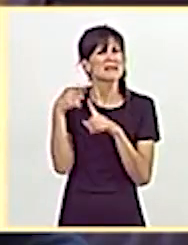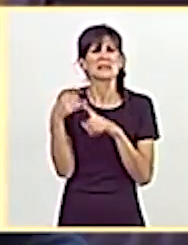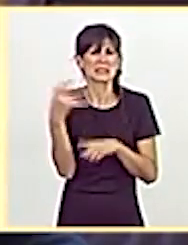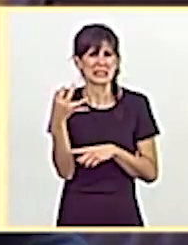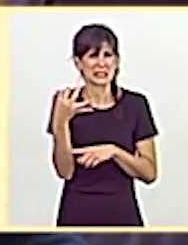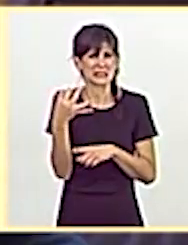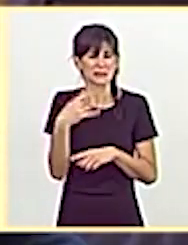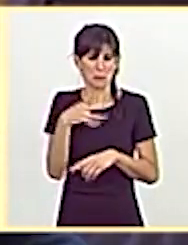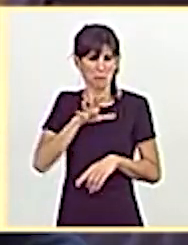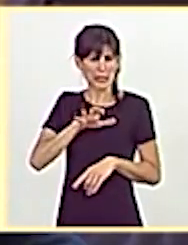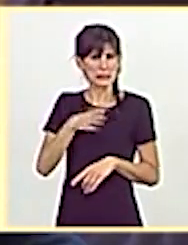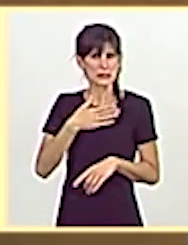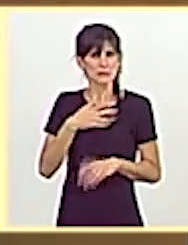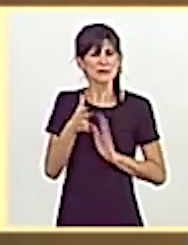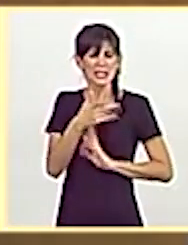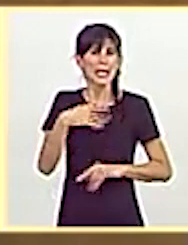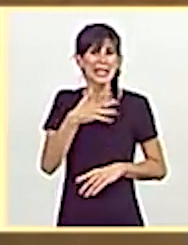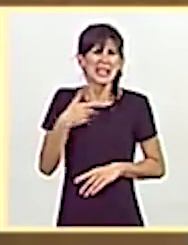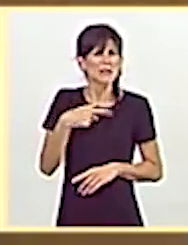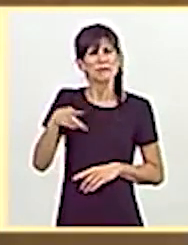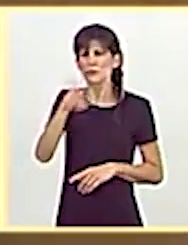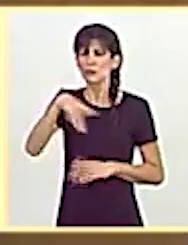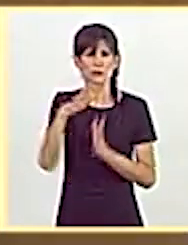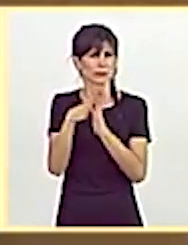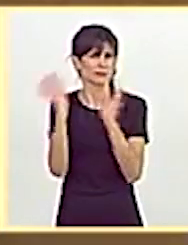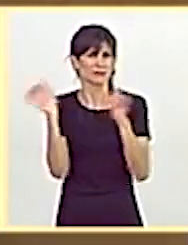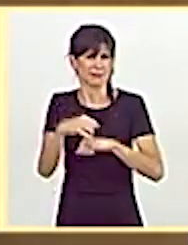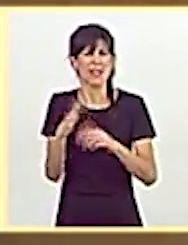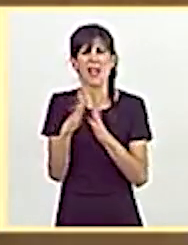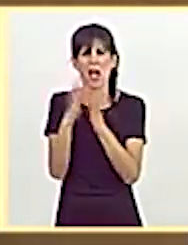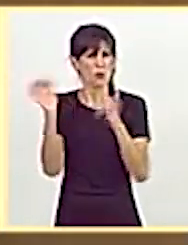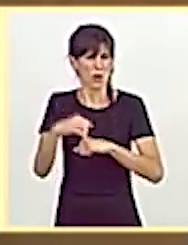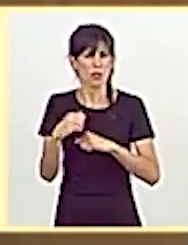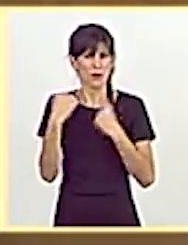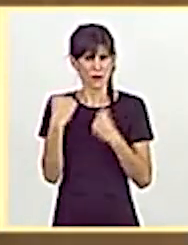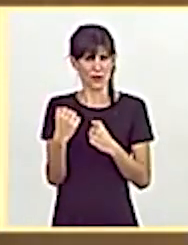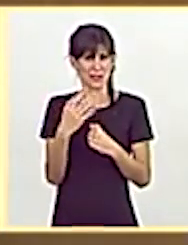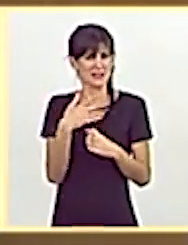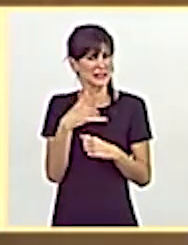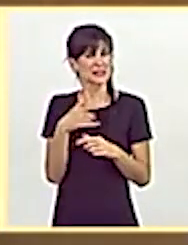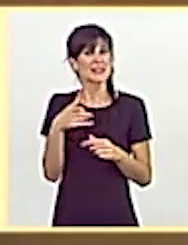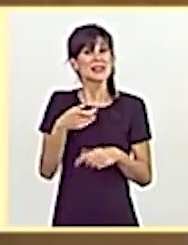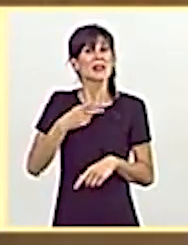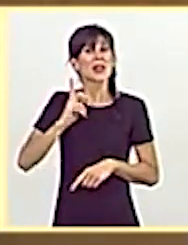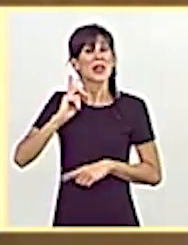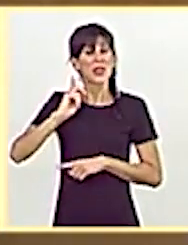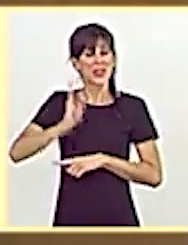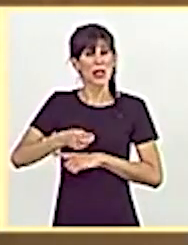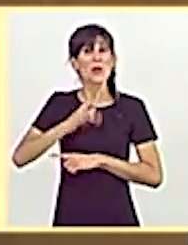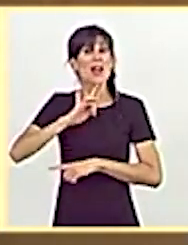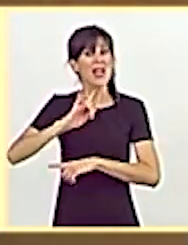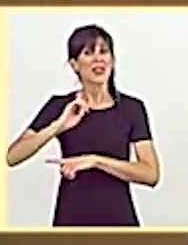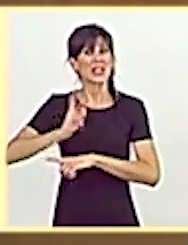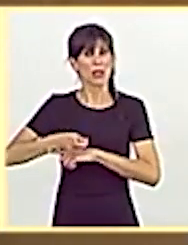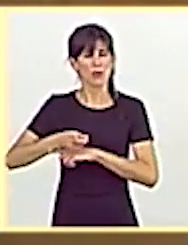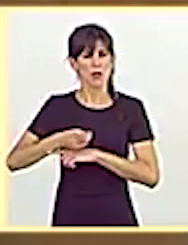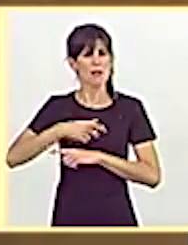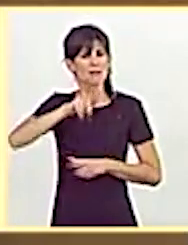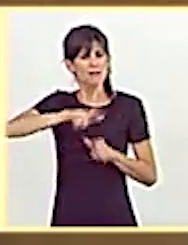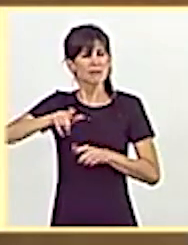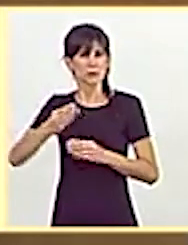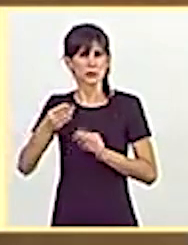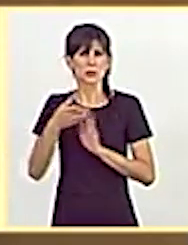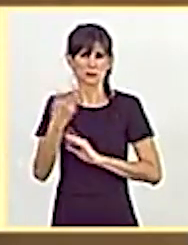bueno para nuestro país, a un gran consenso, a un gran acuerdo. La dictadura dejó a muchos compatriotas